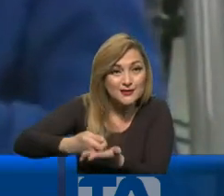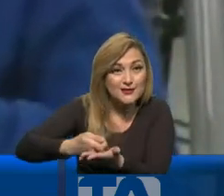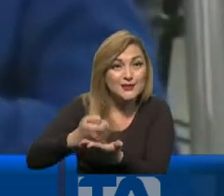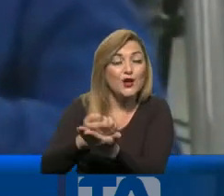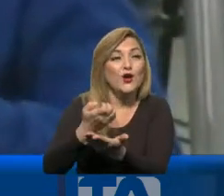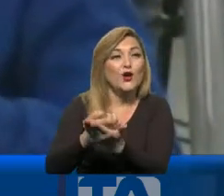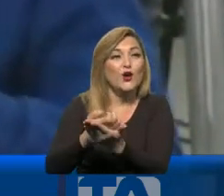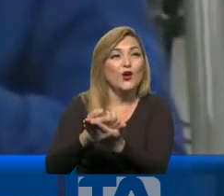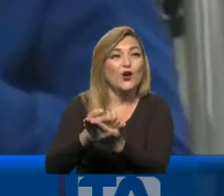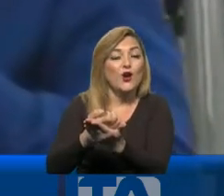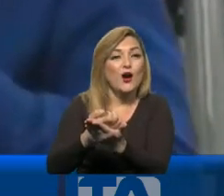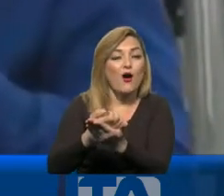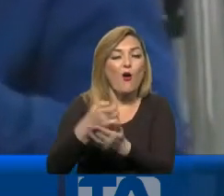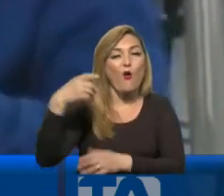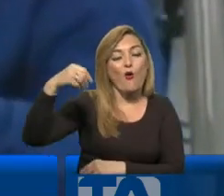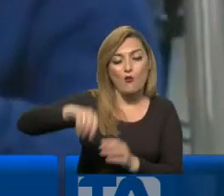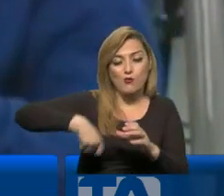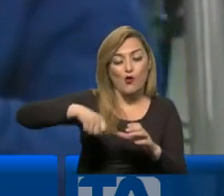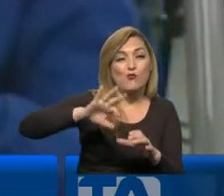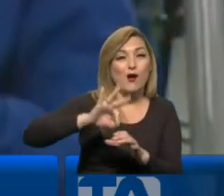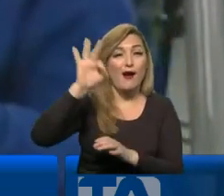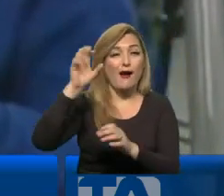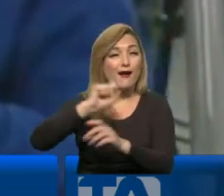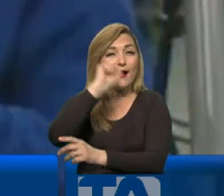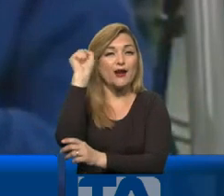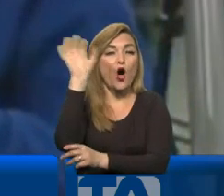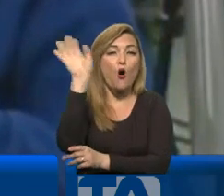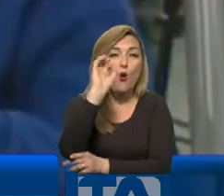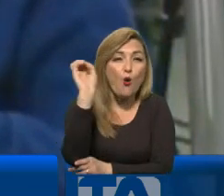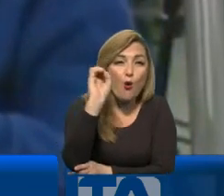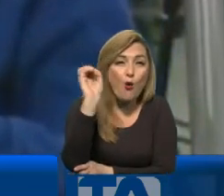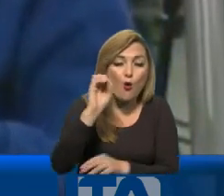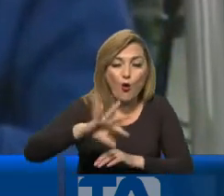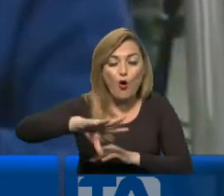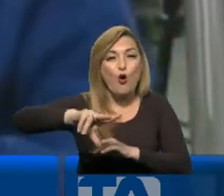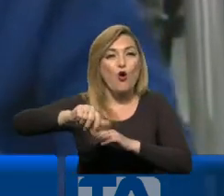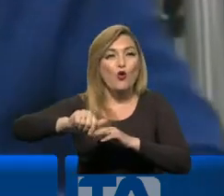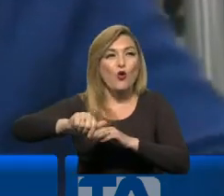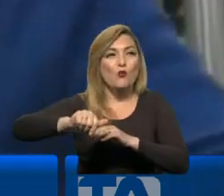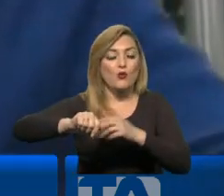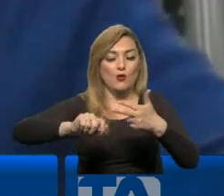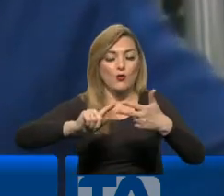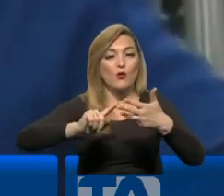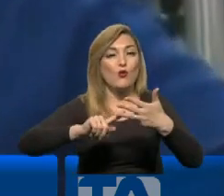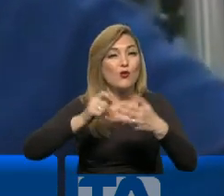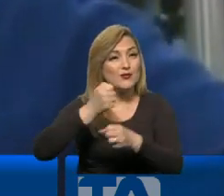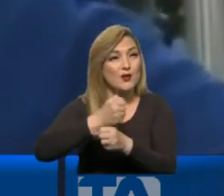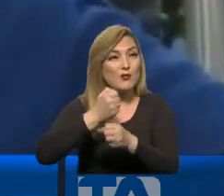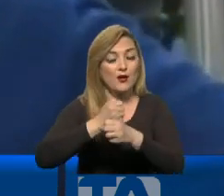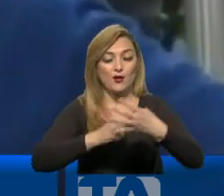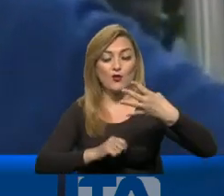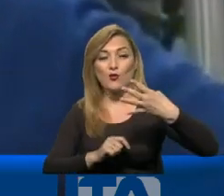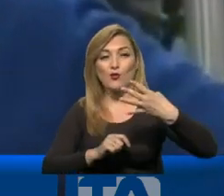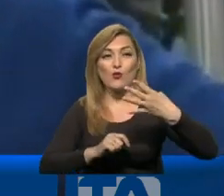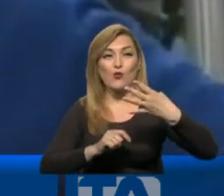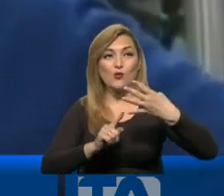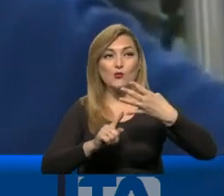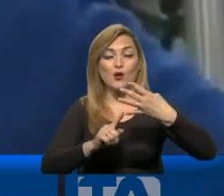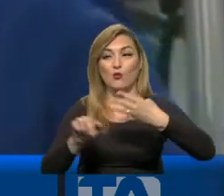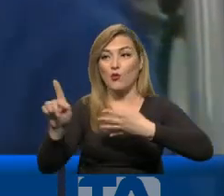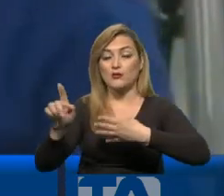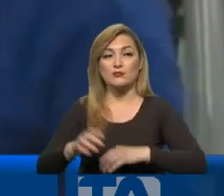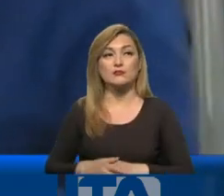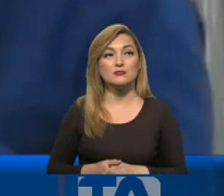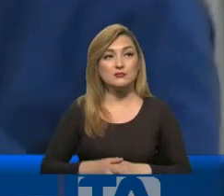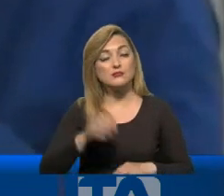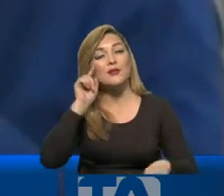¿Te sacas la lotería? ¿O robas? ¿O trabajas? Cuatro. De acuerdo, candidato